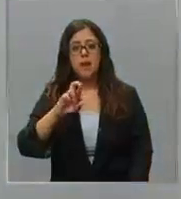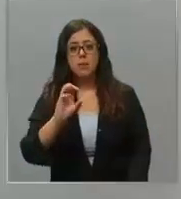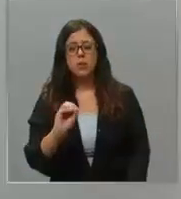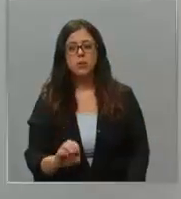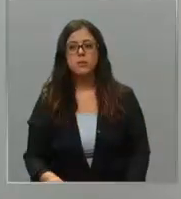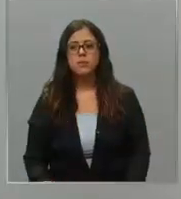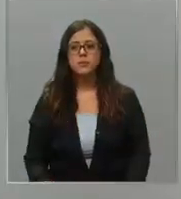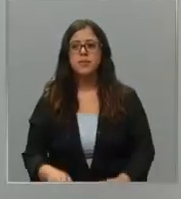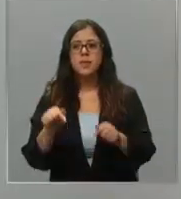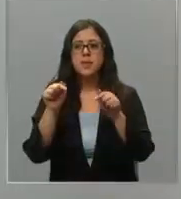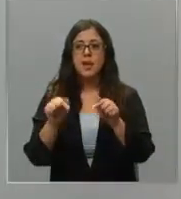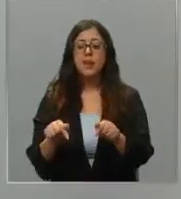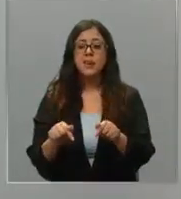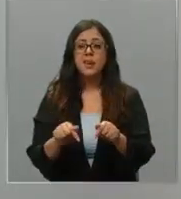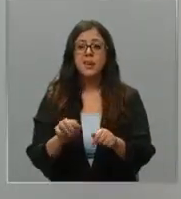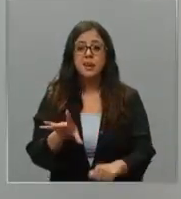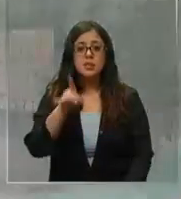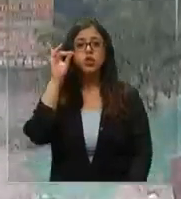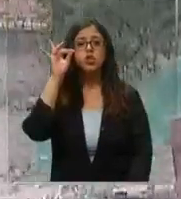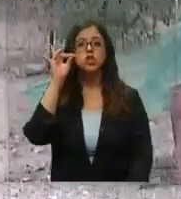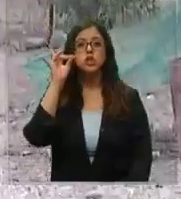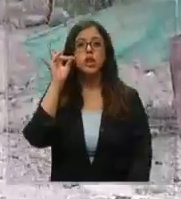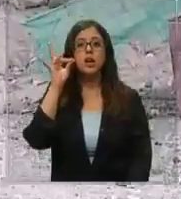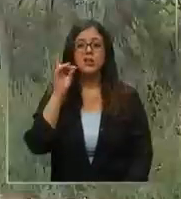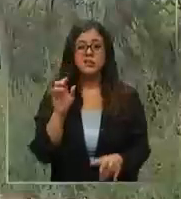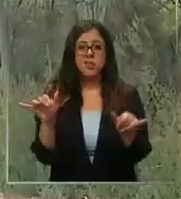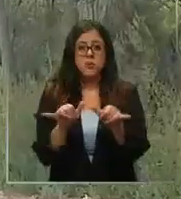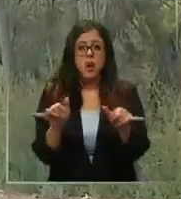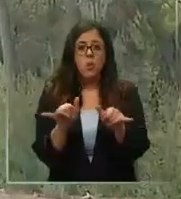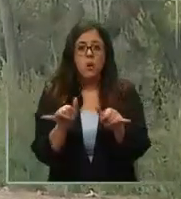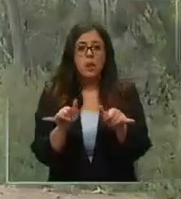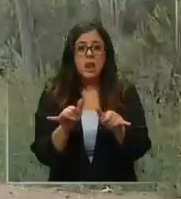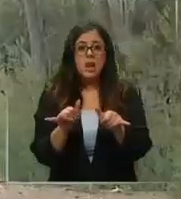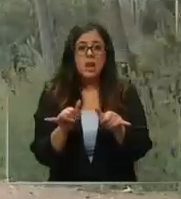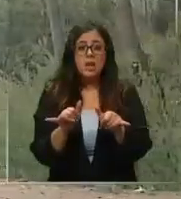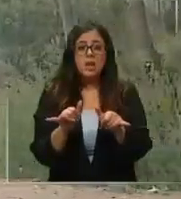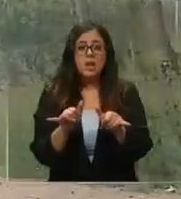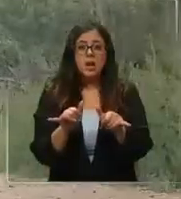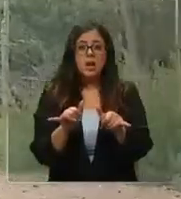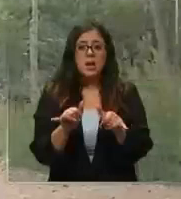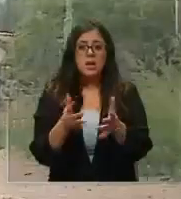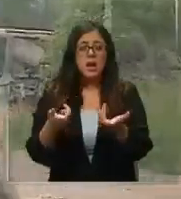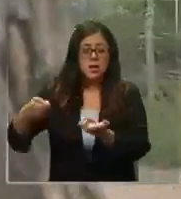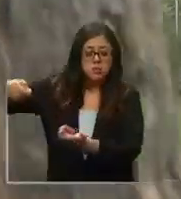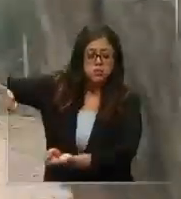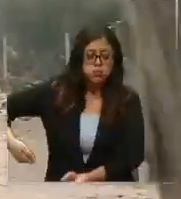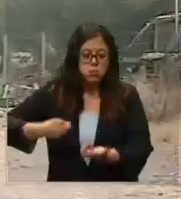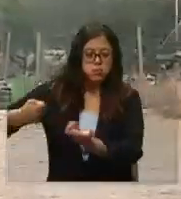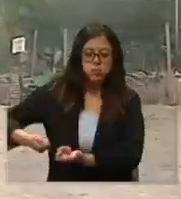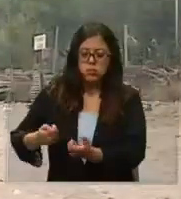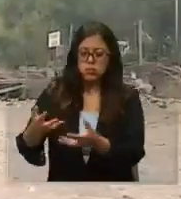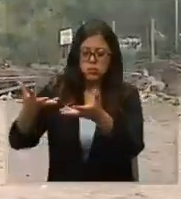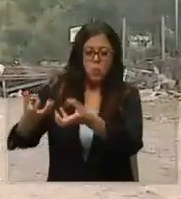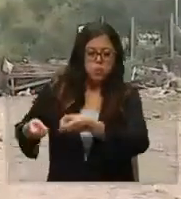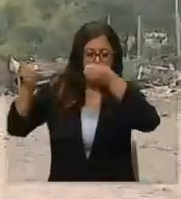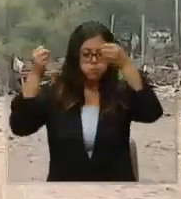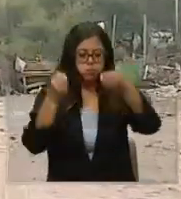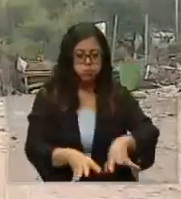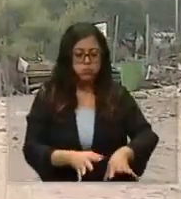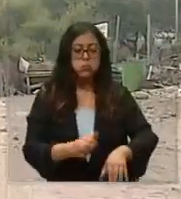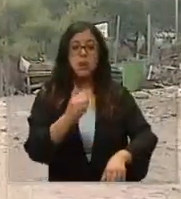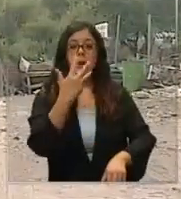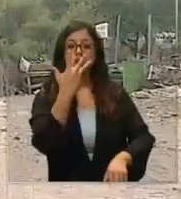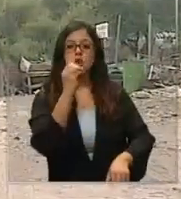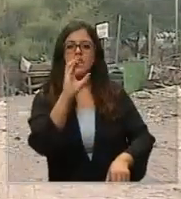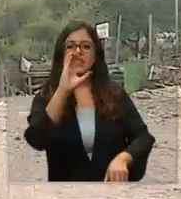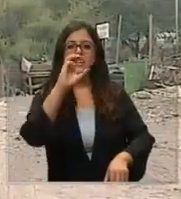Se logra el hallazgo de este recién nacido, el cual se encontraba, enterrado aproximadamente a 90 centímetros, motivo por el cual